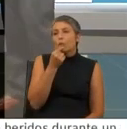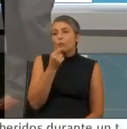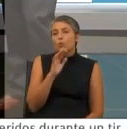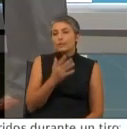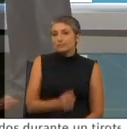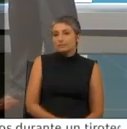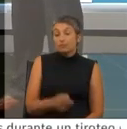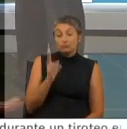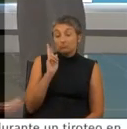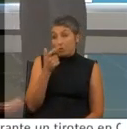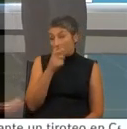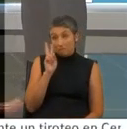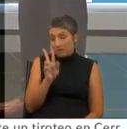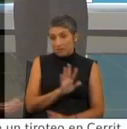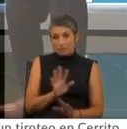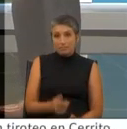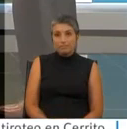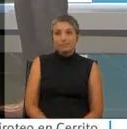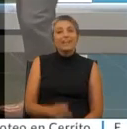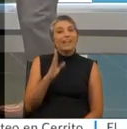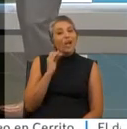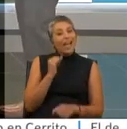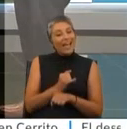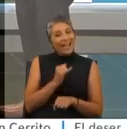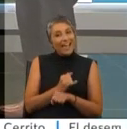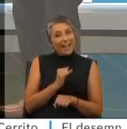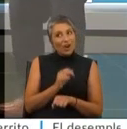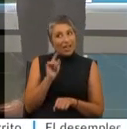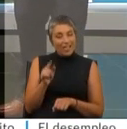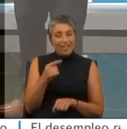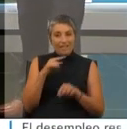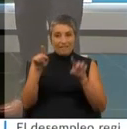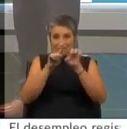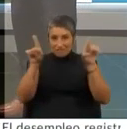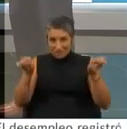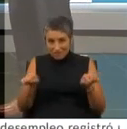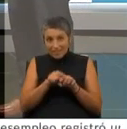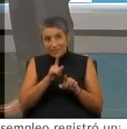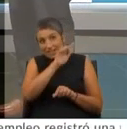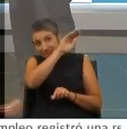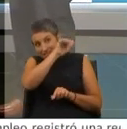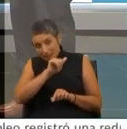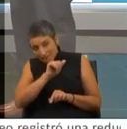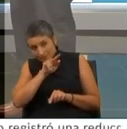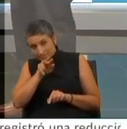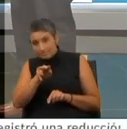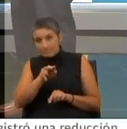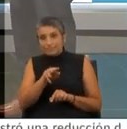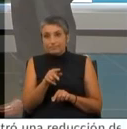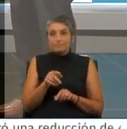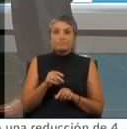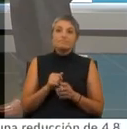No, ni siquiera la vio. Ni siquiera la vio. Creo que el error estuvo ahí. El VAR lo tendría que haber llamado para que Matonte la vea en